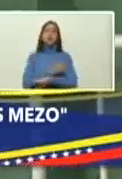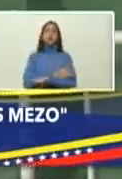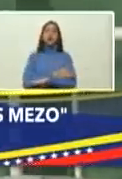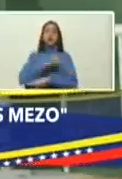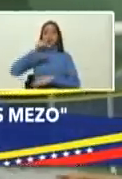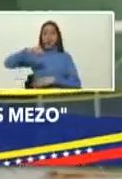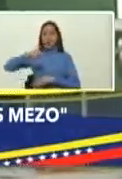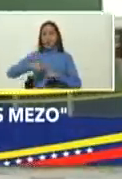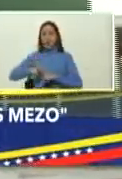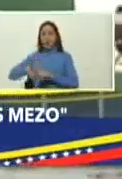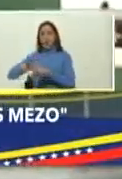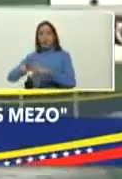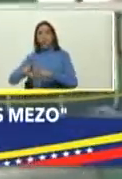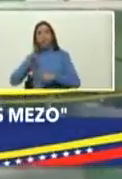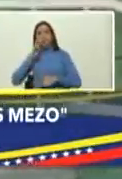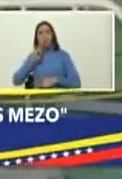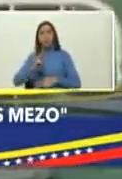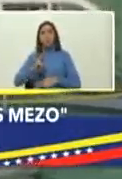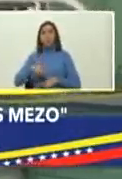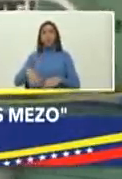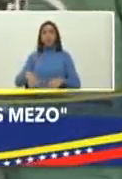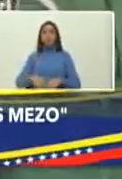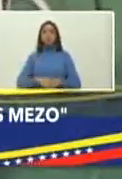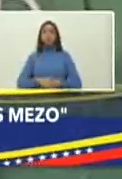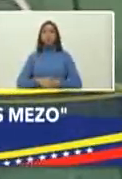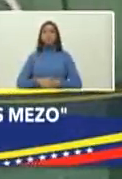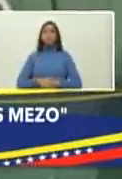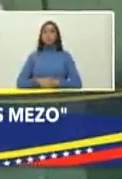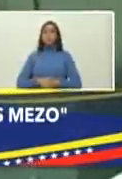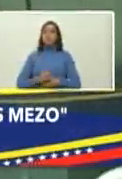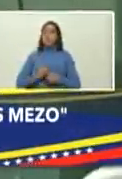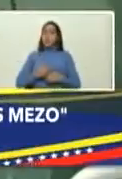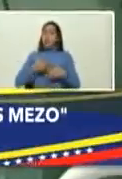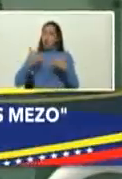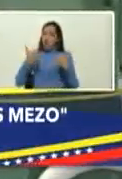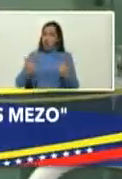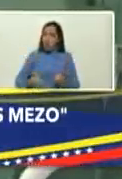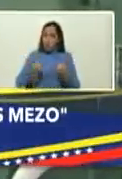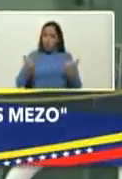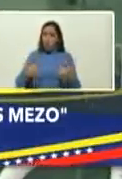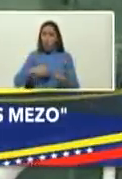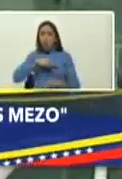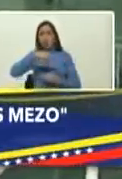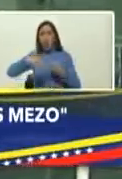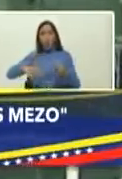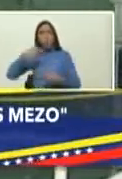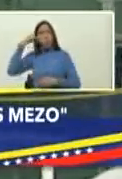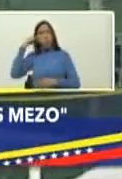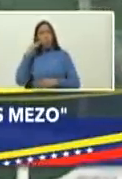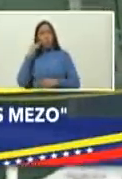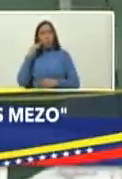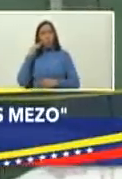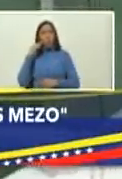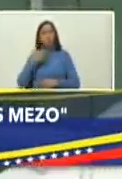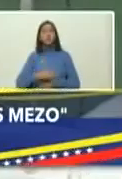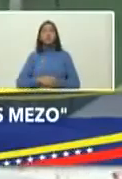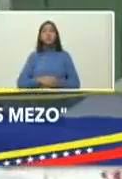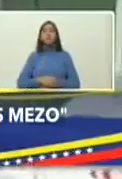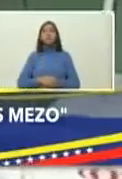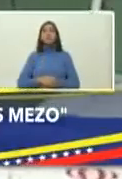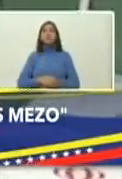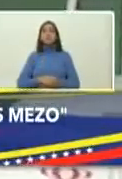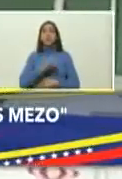bloques eran vistos bueno como el lastre y que sin duda alguna ahora la revolución bolivariana viene y pone un